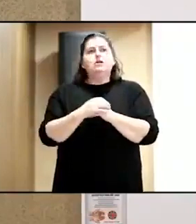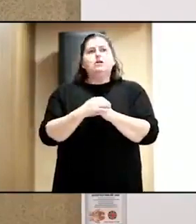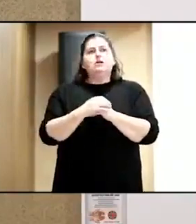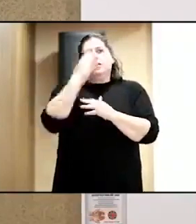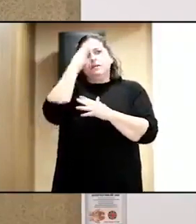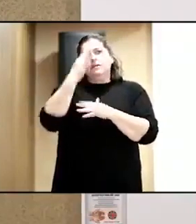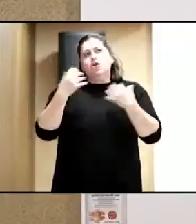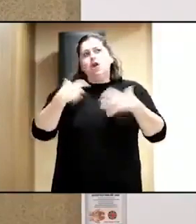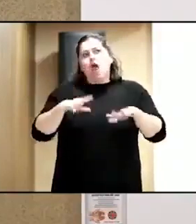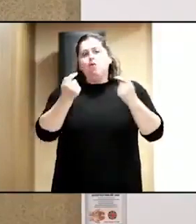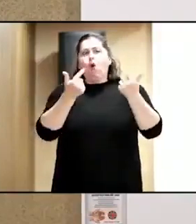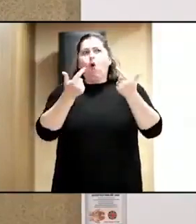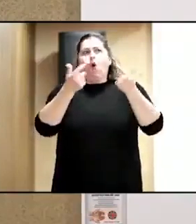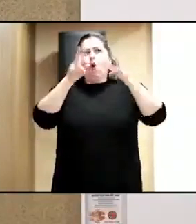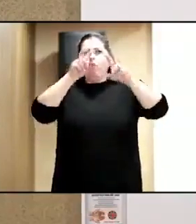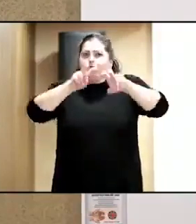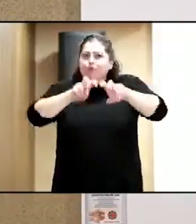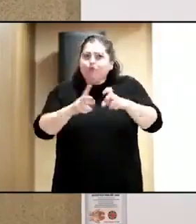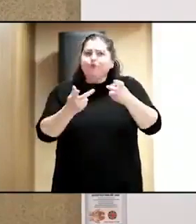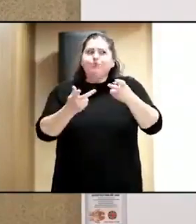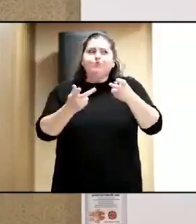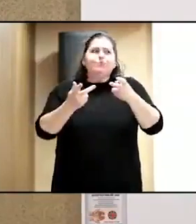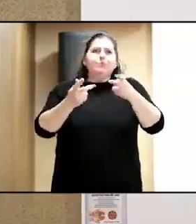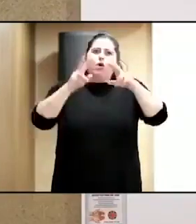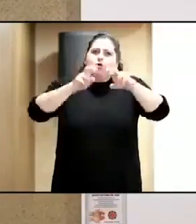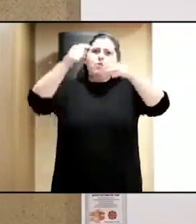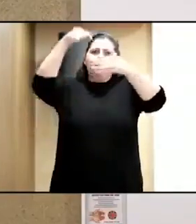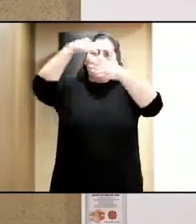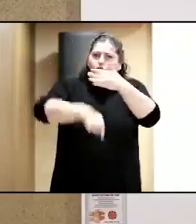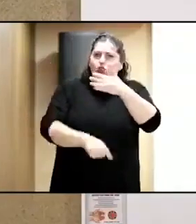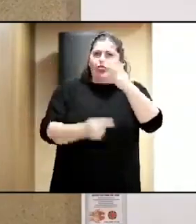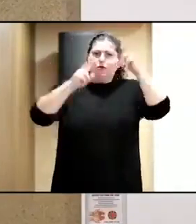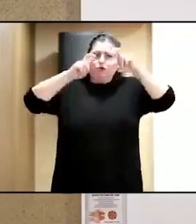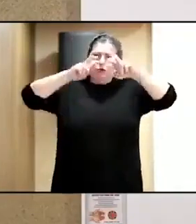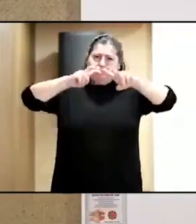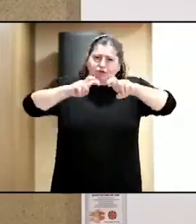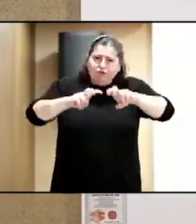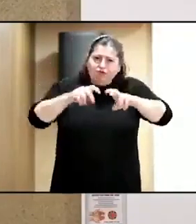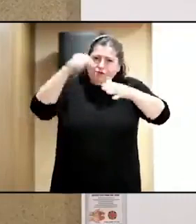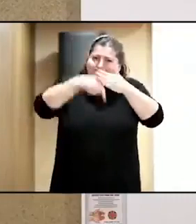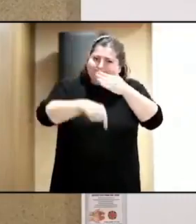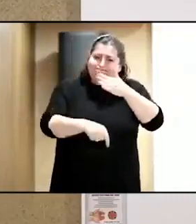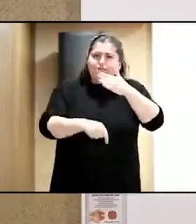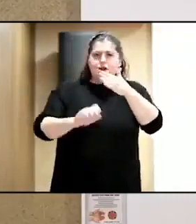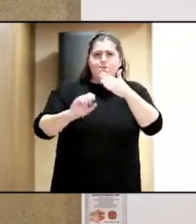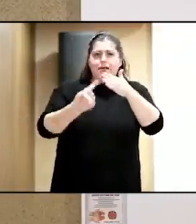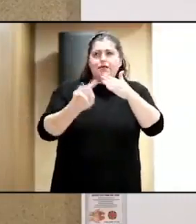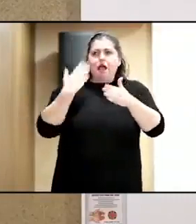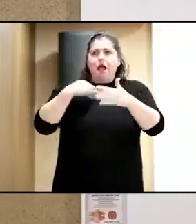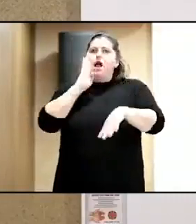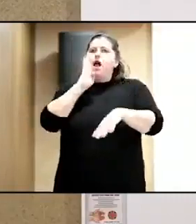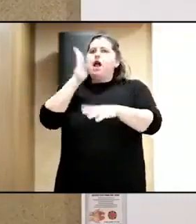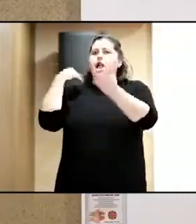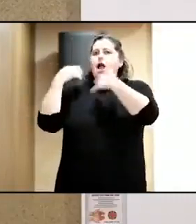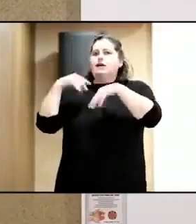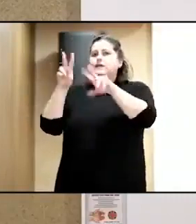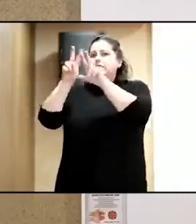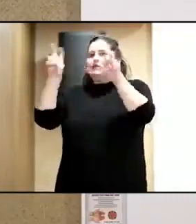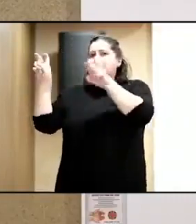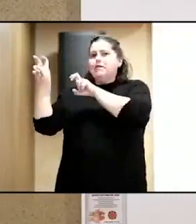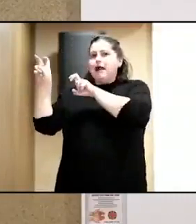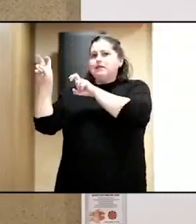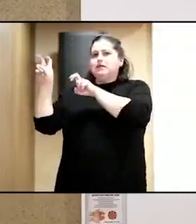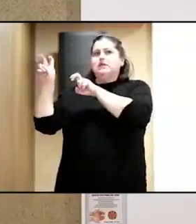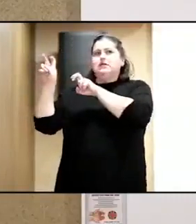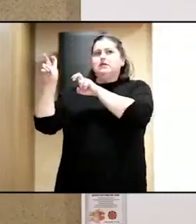a indagar o a profundizar sobre aquellos temas que empezamos a